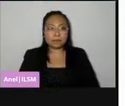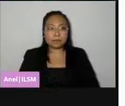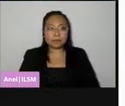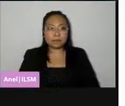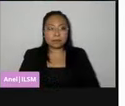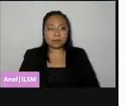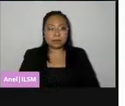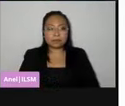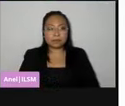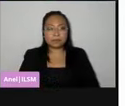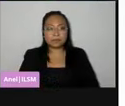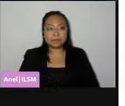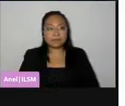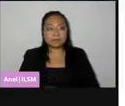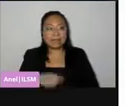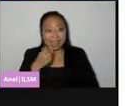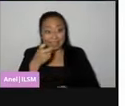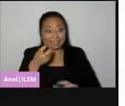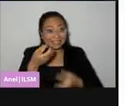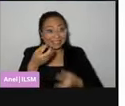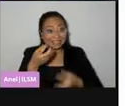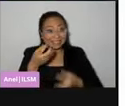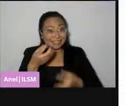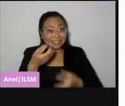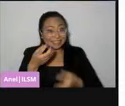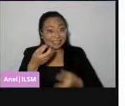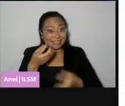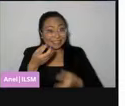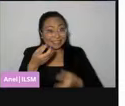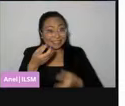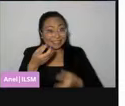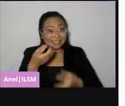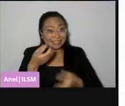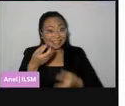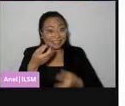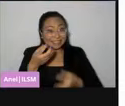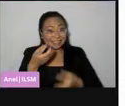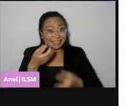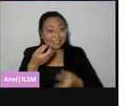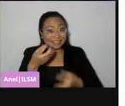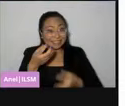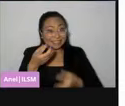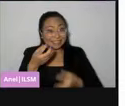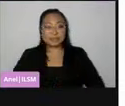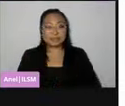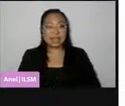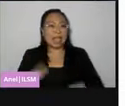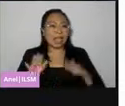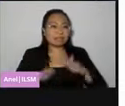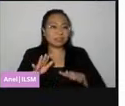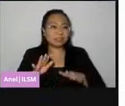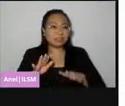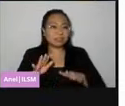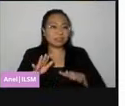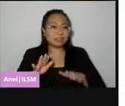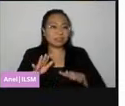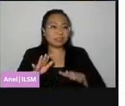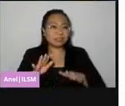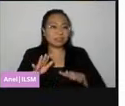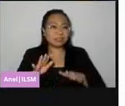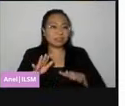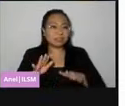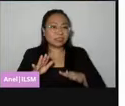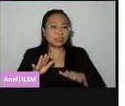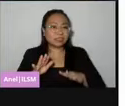Pero bueno, aquí viene lo importante, lo que más me gusta, porque, insisto, a veces no conocemos este procedimiento